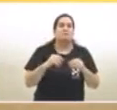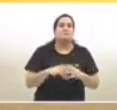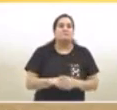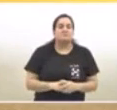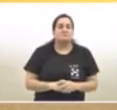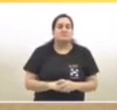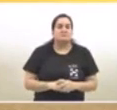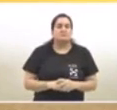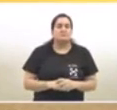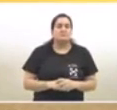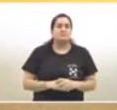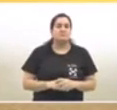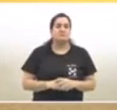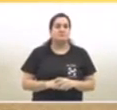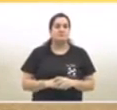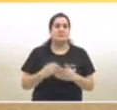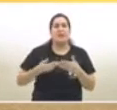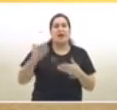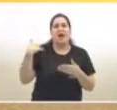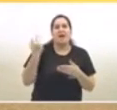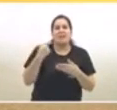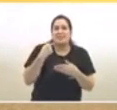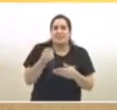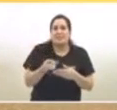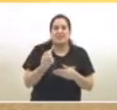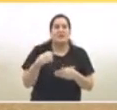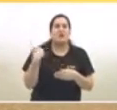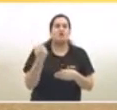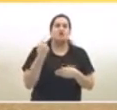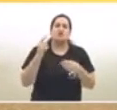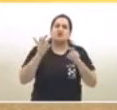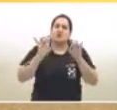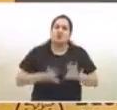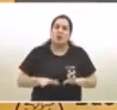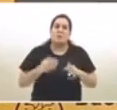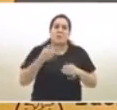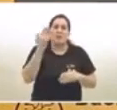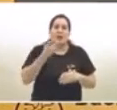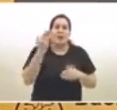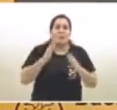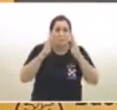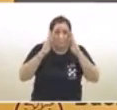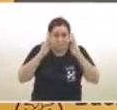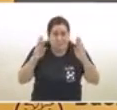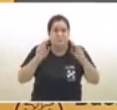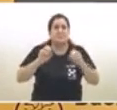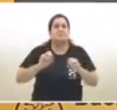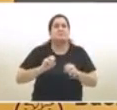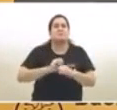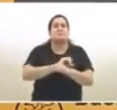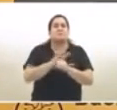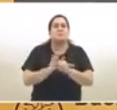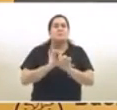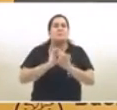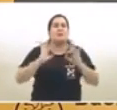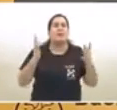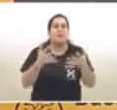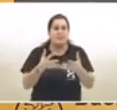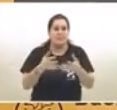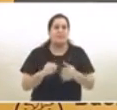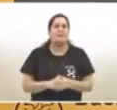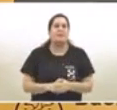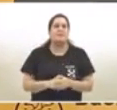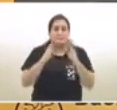Como dije al principio, hoy nos circunscribimos a hablar del tema de la pandemia, que hoy es nuestra prioridad y estamos todos abocados a eso,